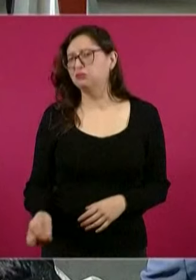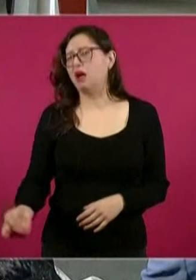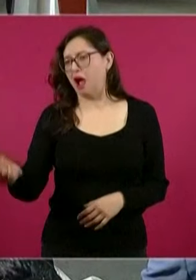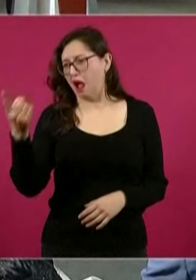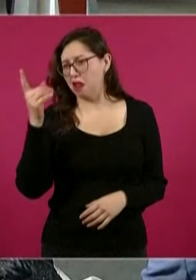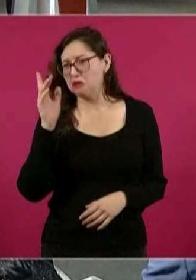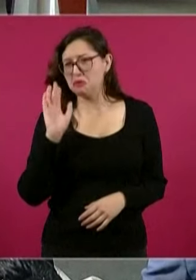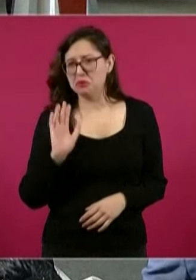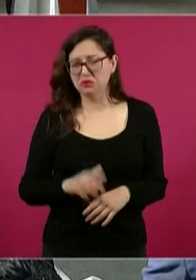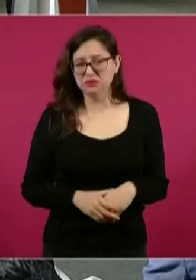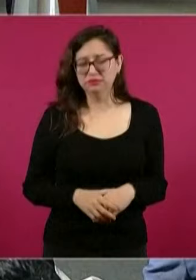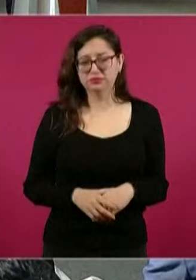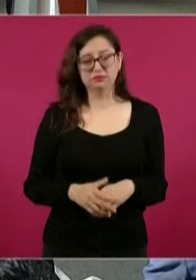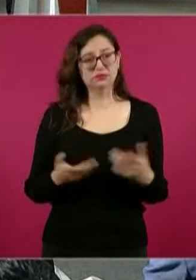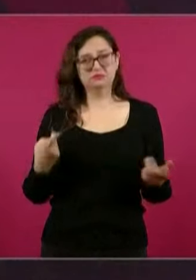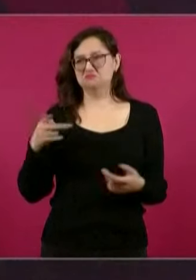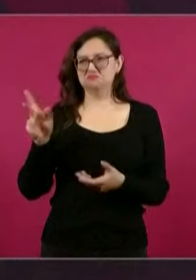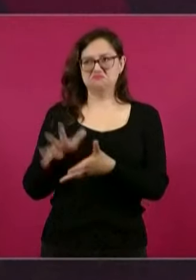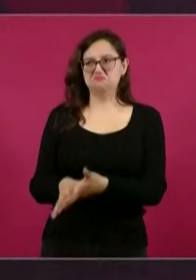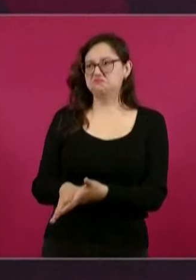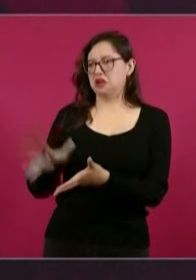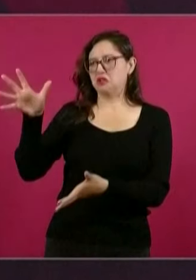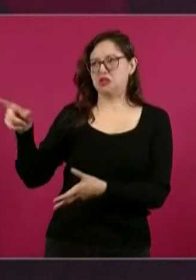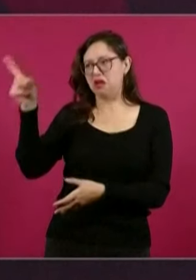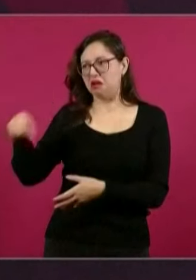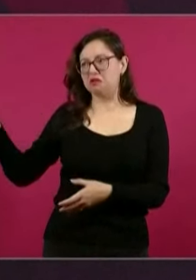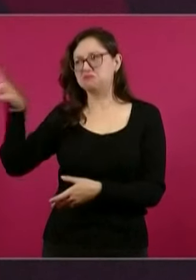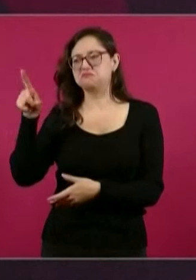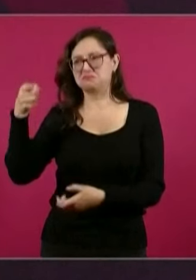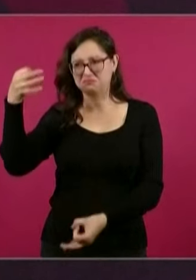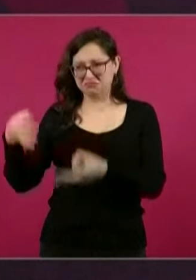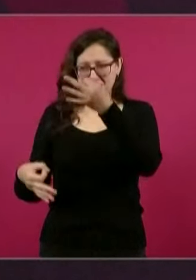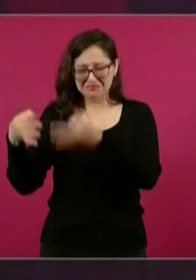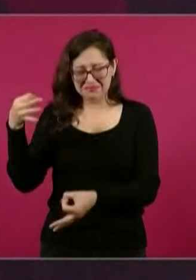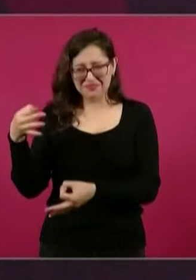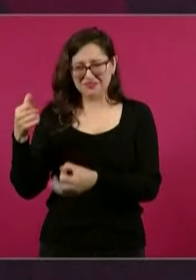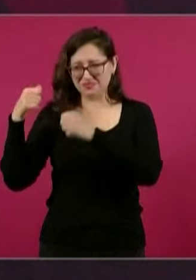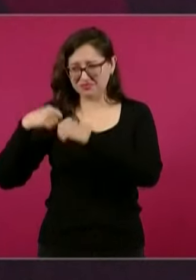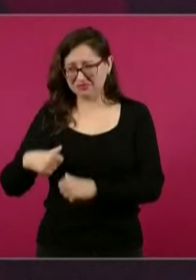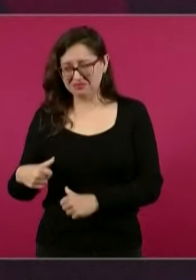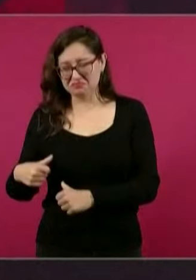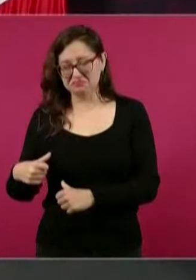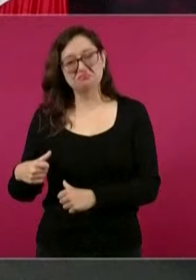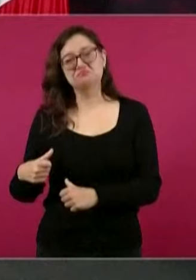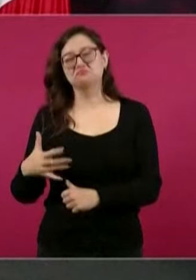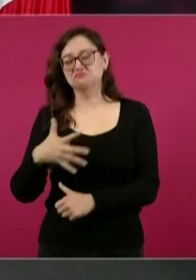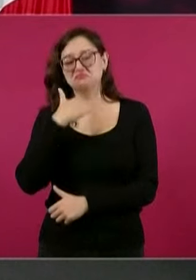magistrados, ministros, están al servicio de una minoría